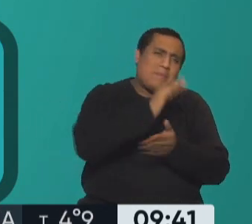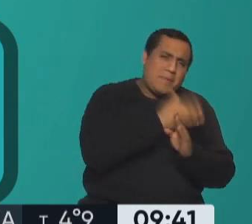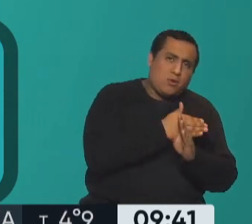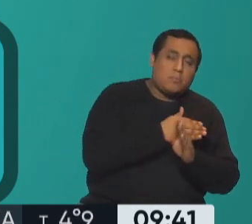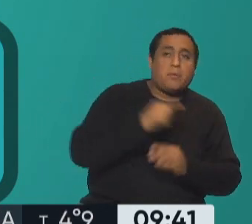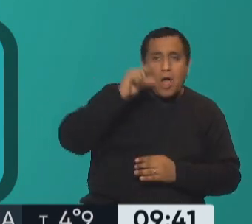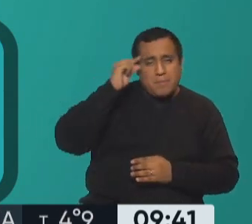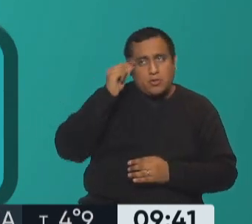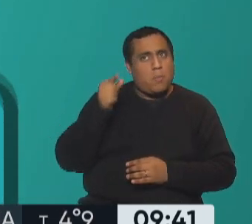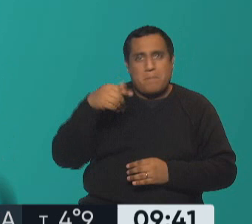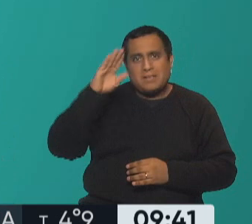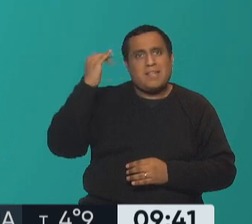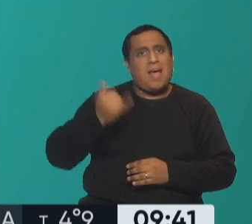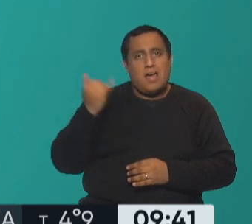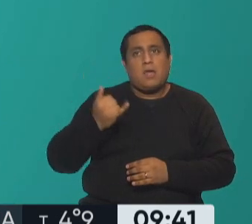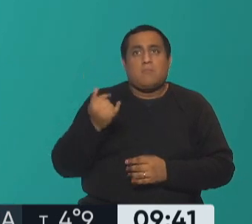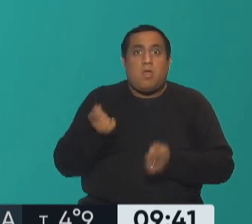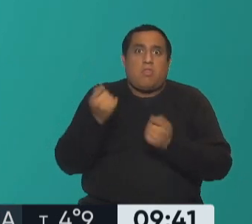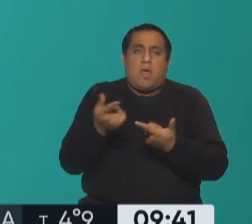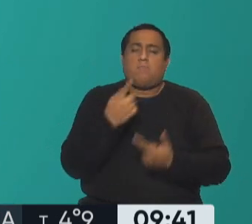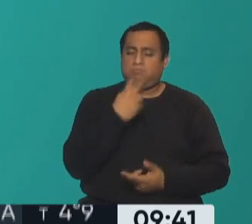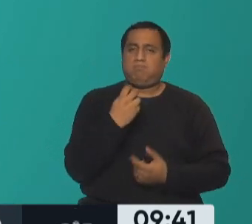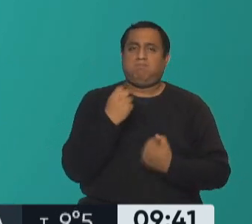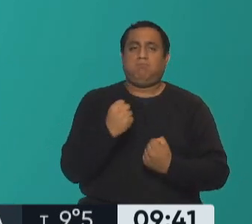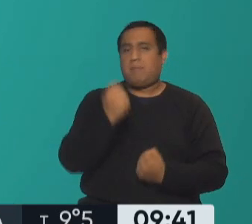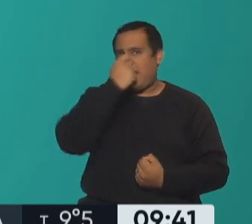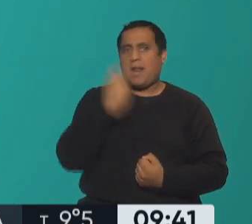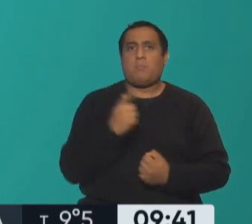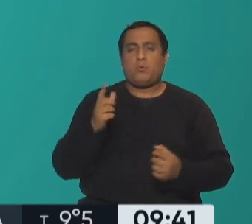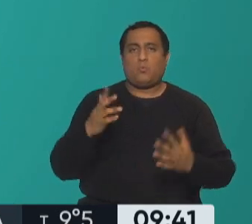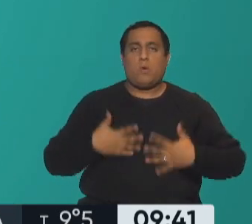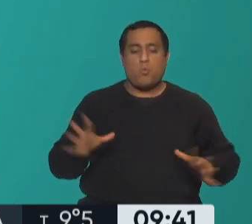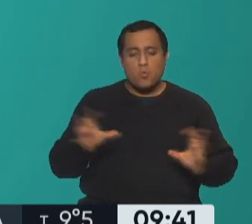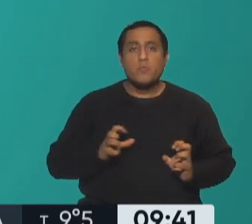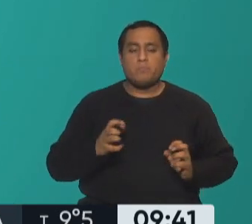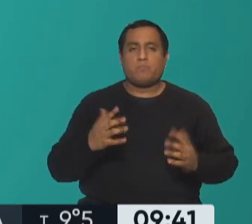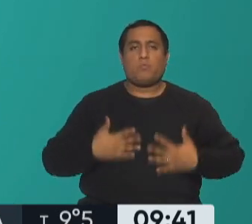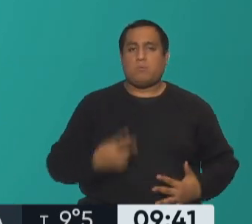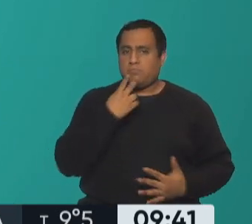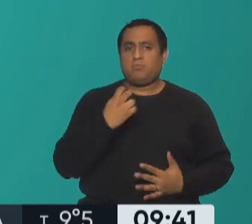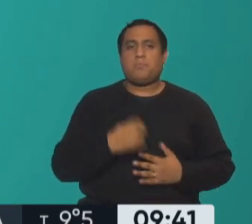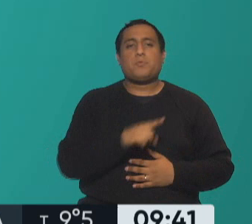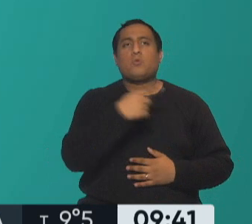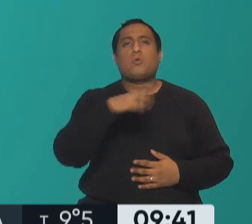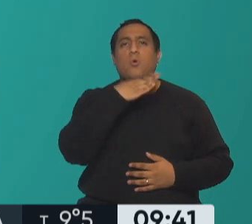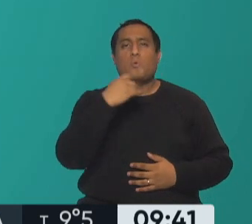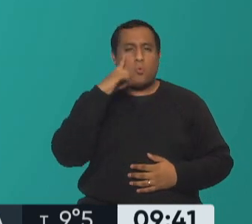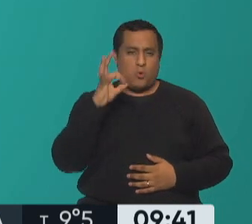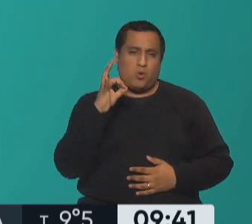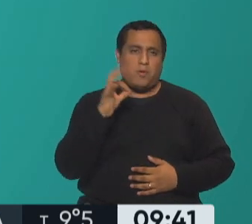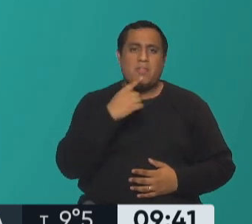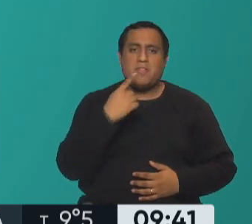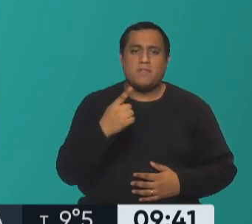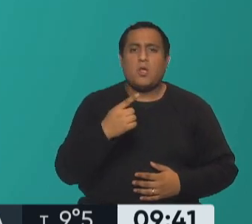contenido, así que te va a dar energía rápida. Exactamente. Julio de Altagracia, ¿se pueden combinar con cualquier